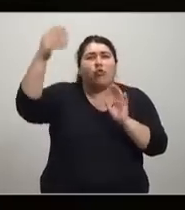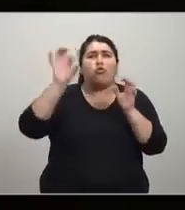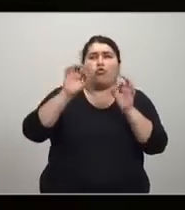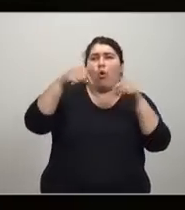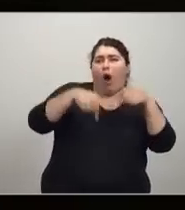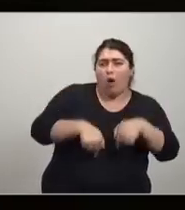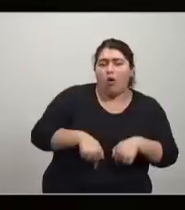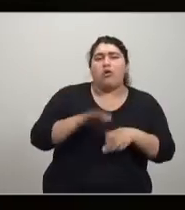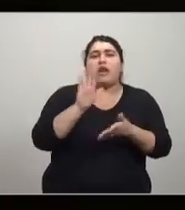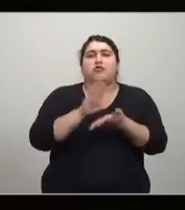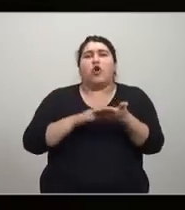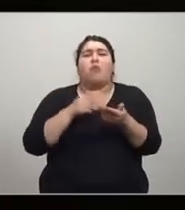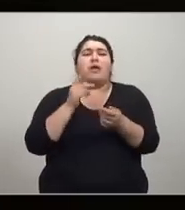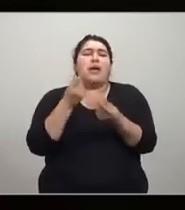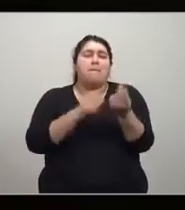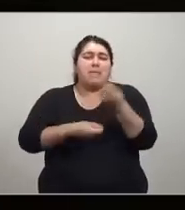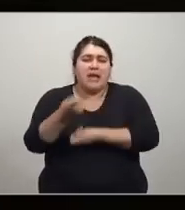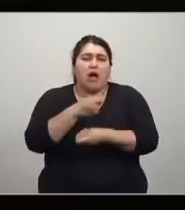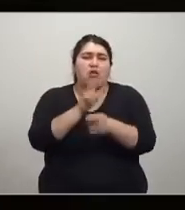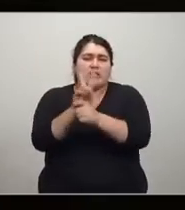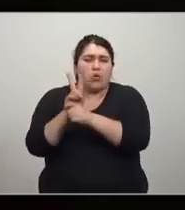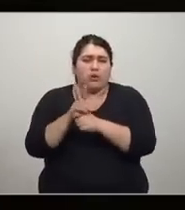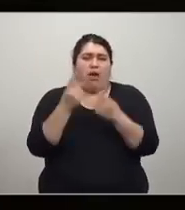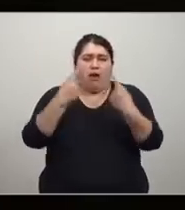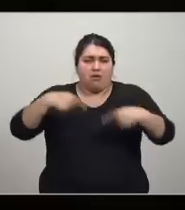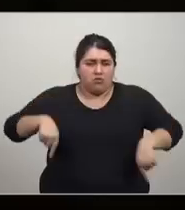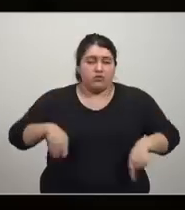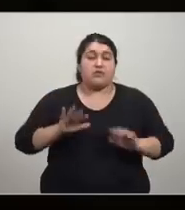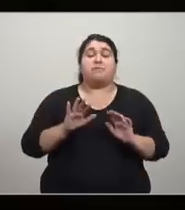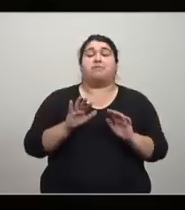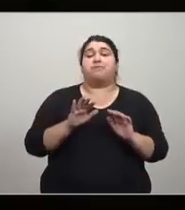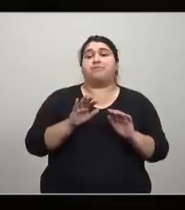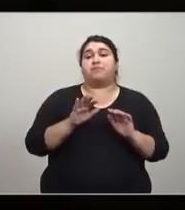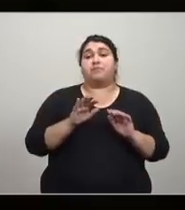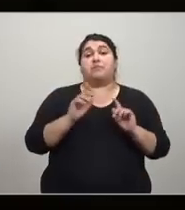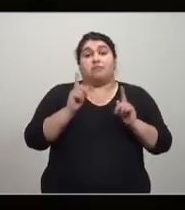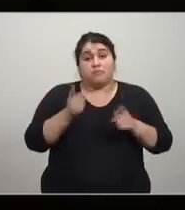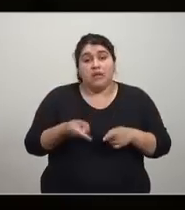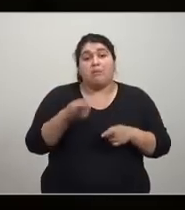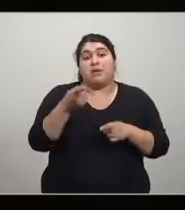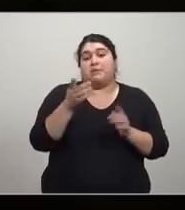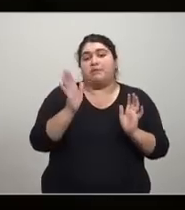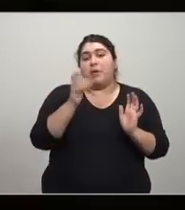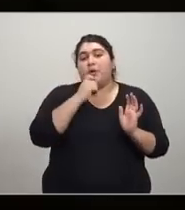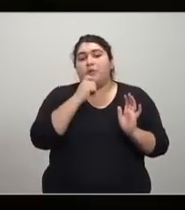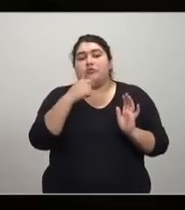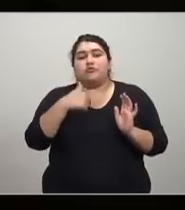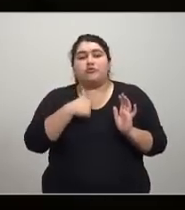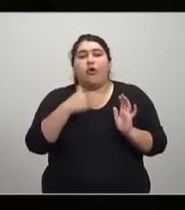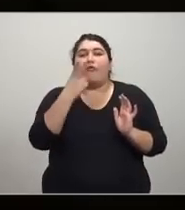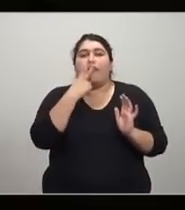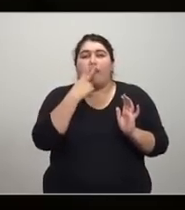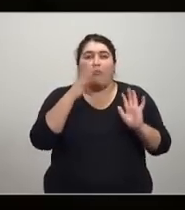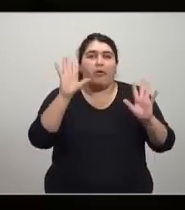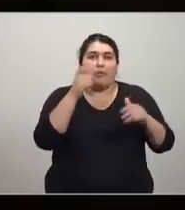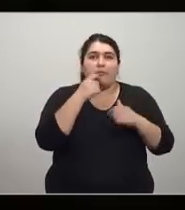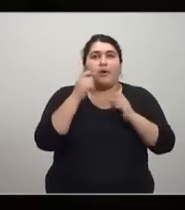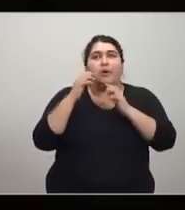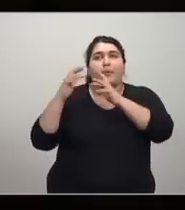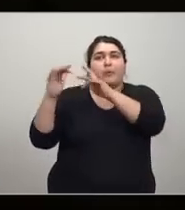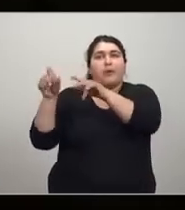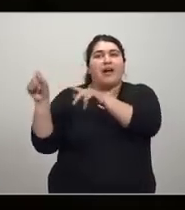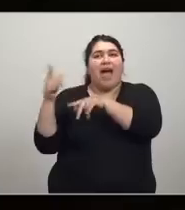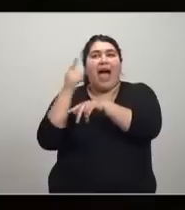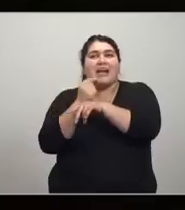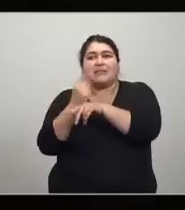de seguro y todo eso a futuro. Para las interdependencias, si yo fumo, le llega el humo a Axel, no le gusta